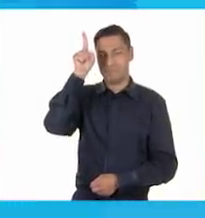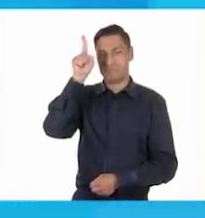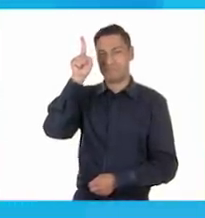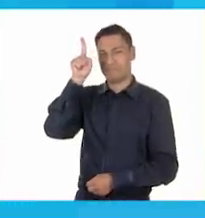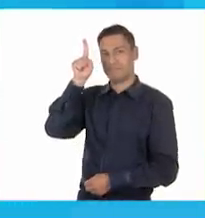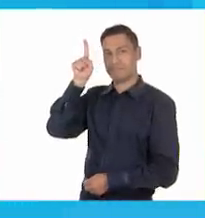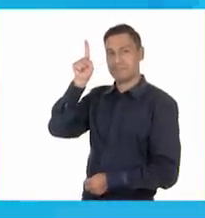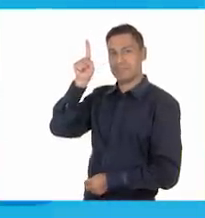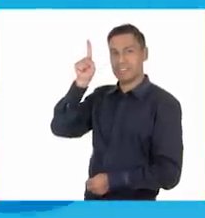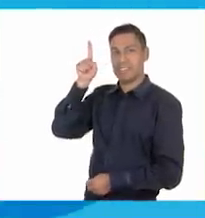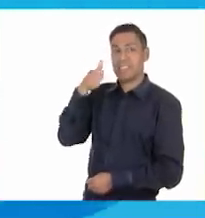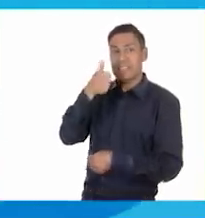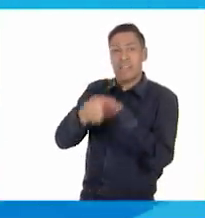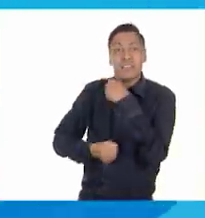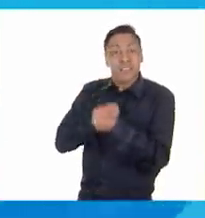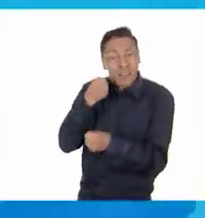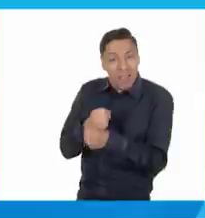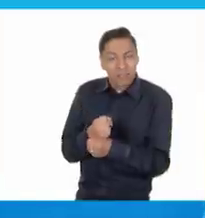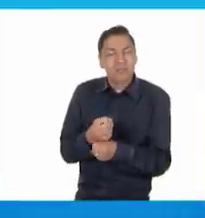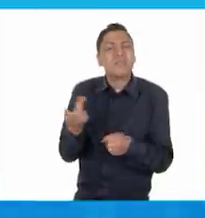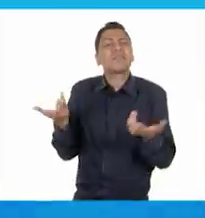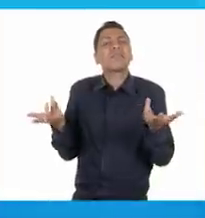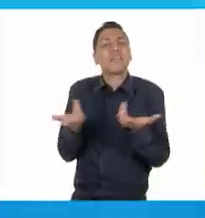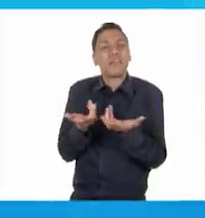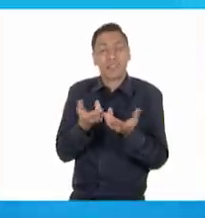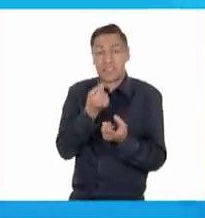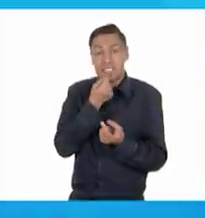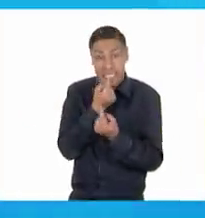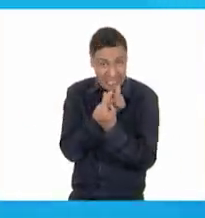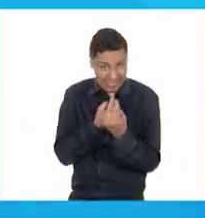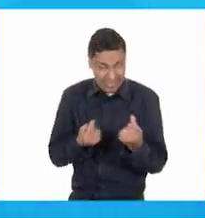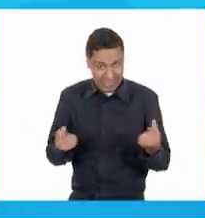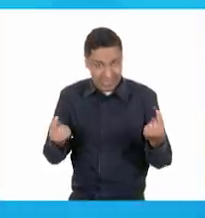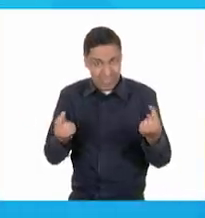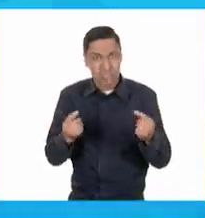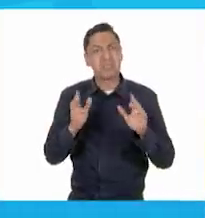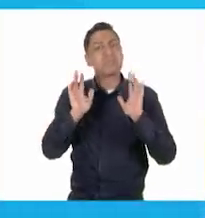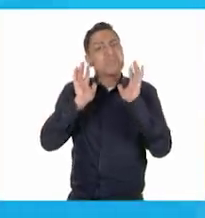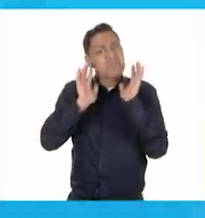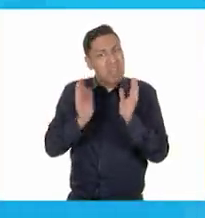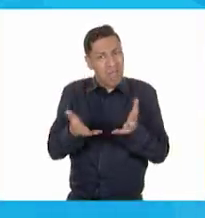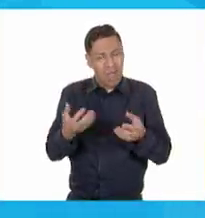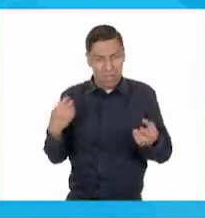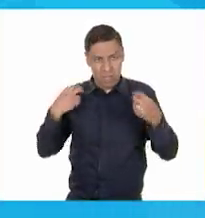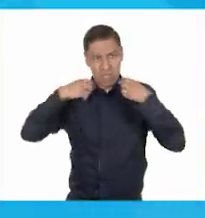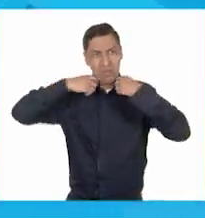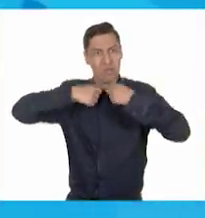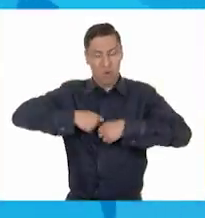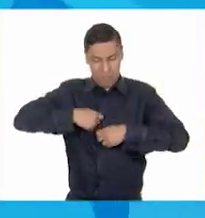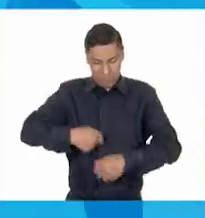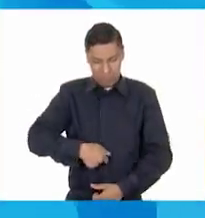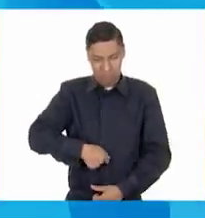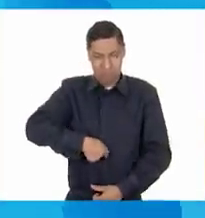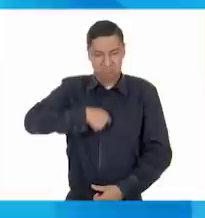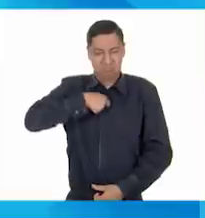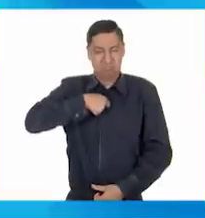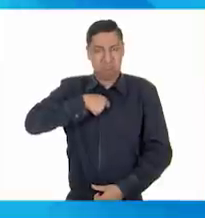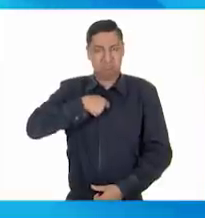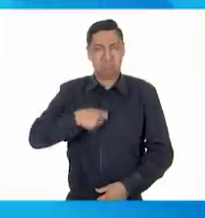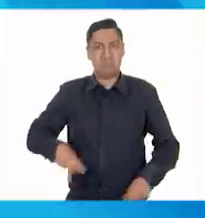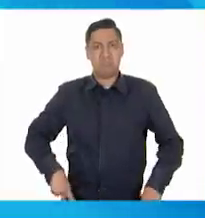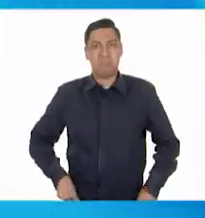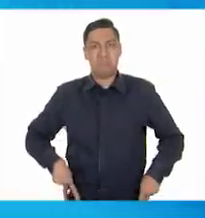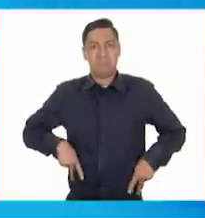más o menos a los seis años, las niñas y los niños ya se pueden vestir solas o vestirse solos.